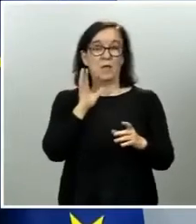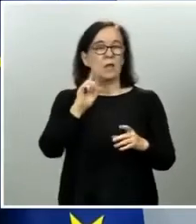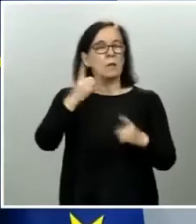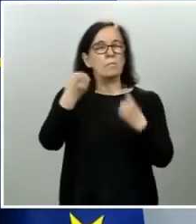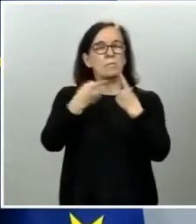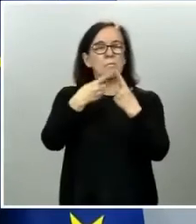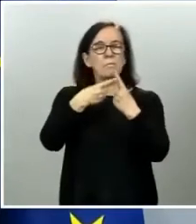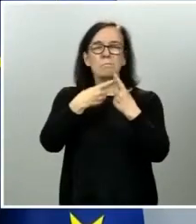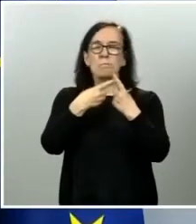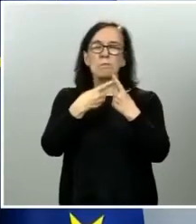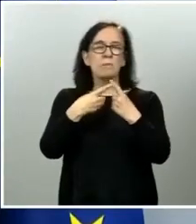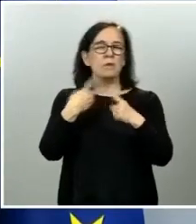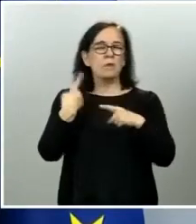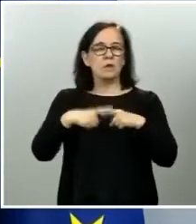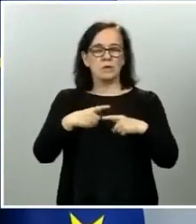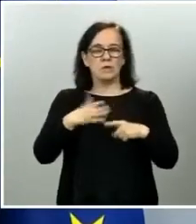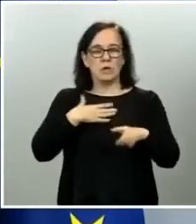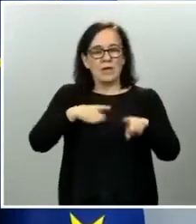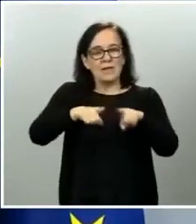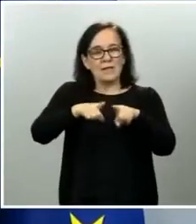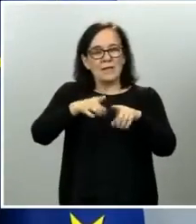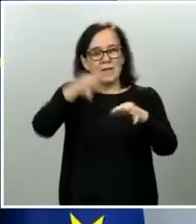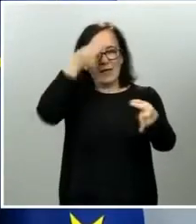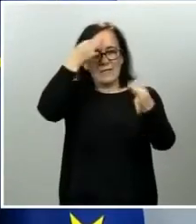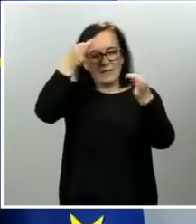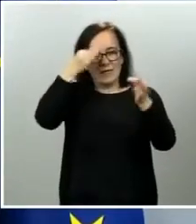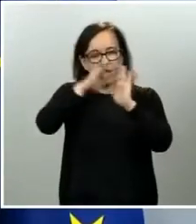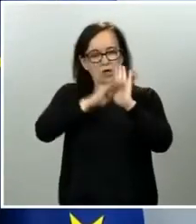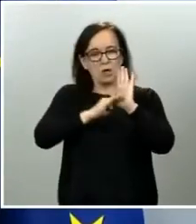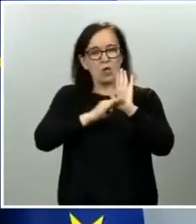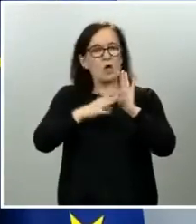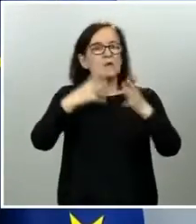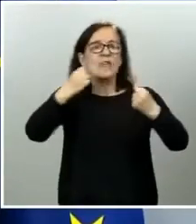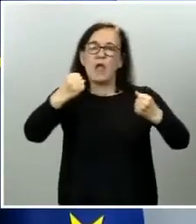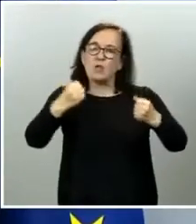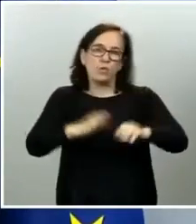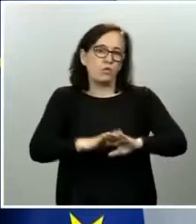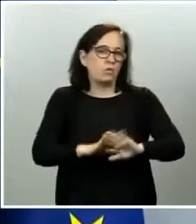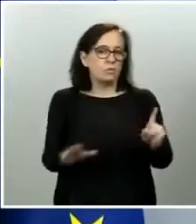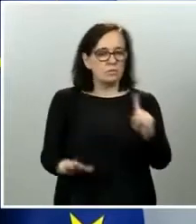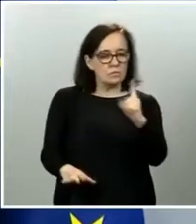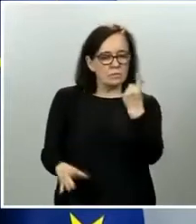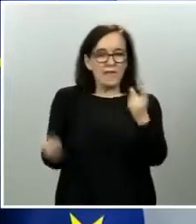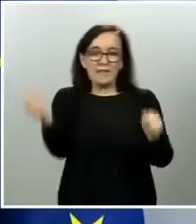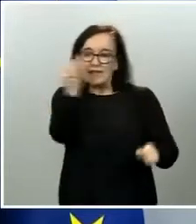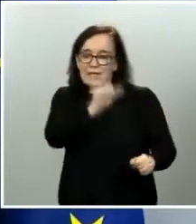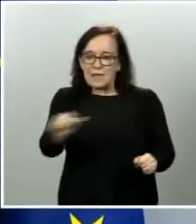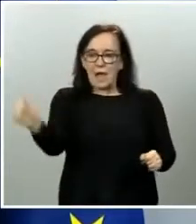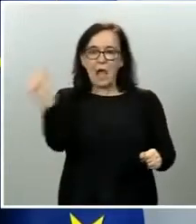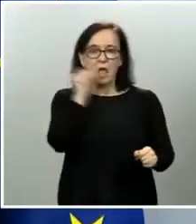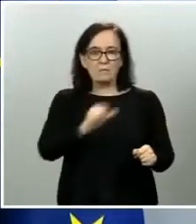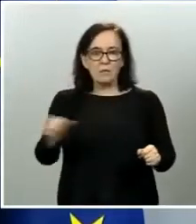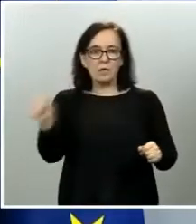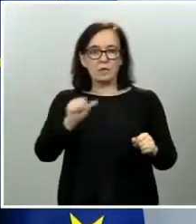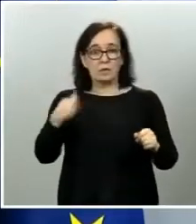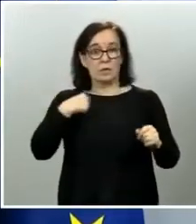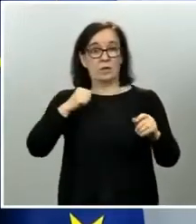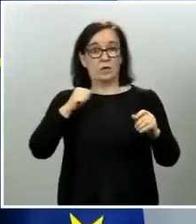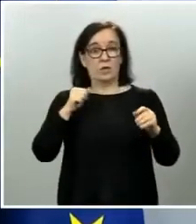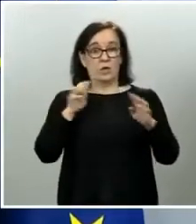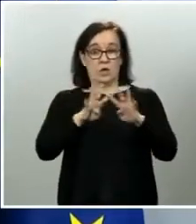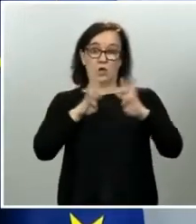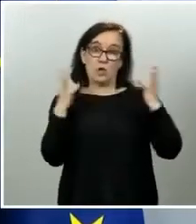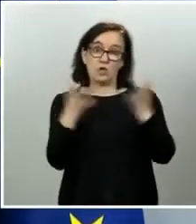que es nuestro criterio y nuestro objetivo es la salud pública. Semanalmente y dentro del marco del Consejo JAI nos reunimos